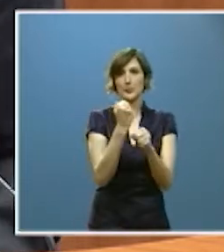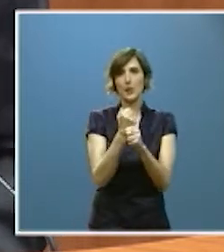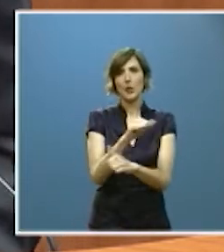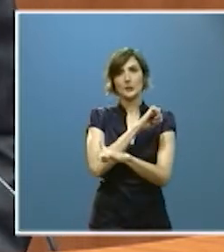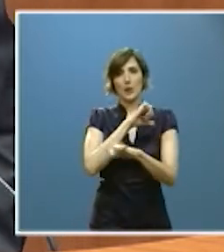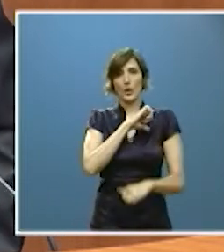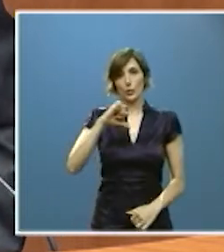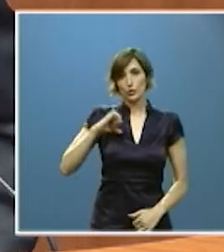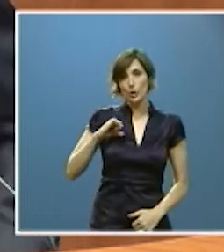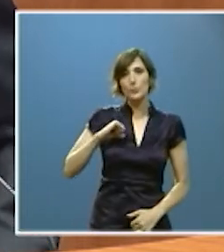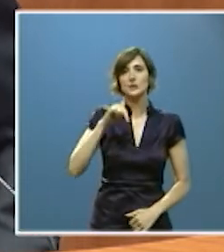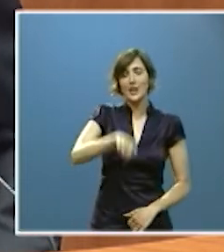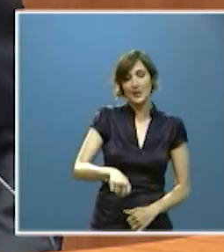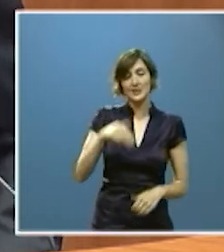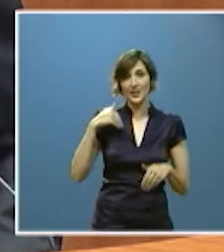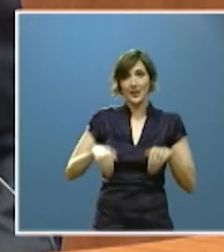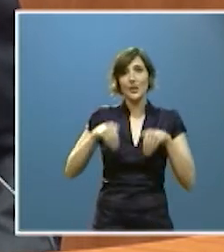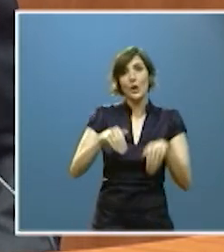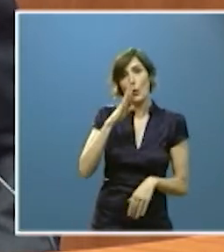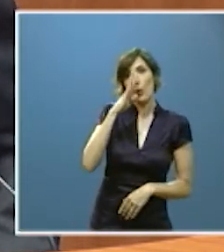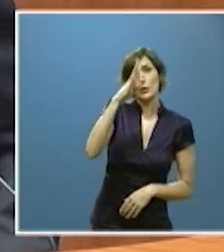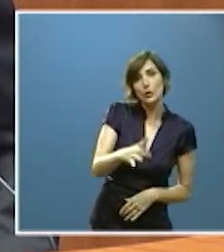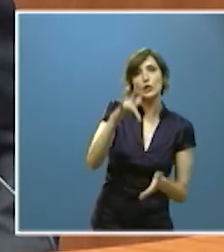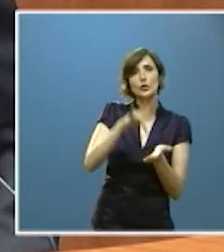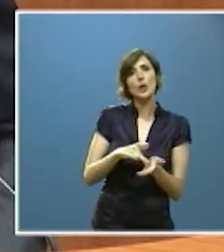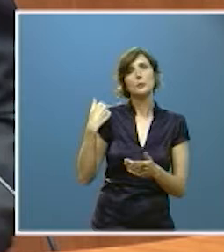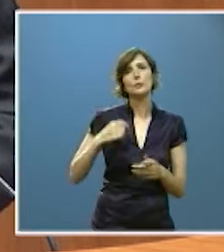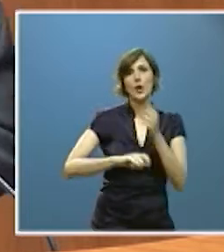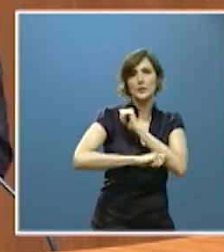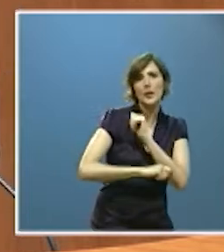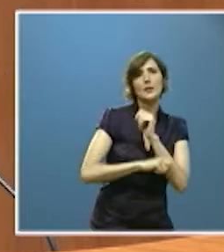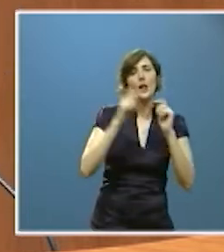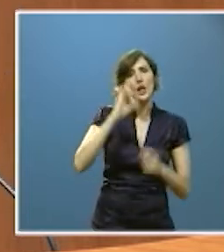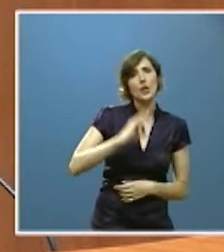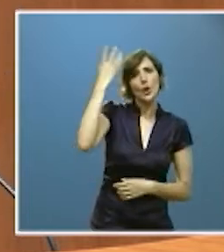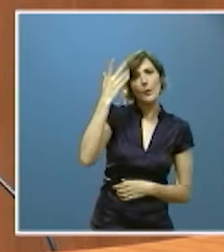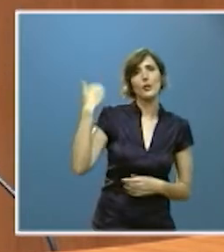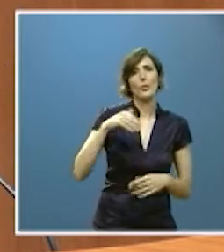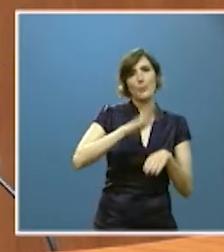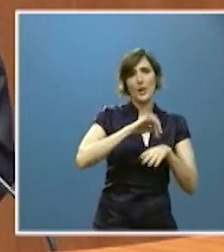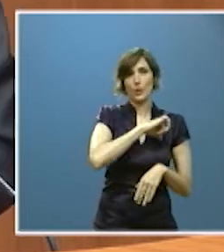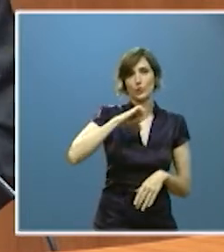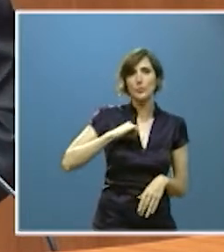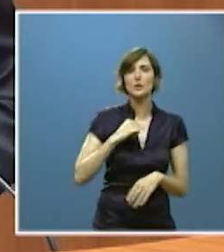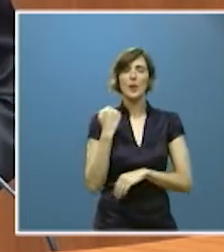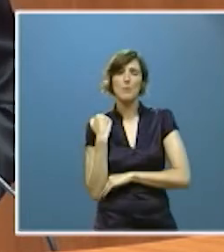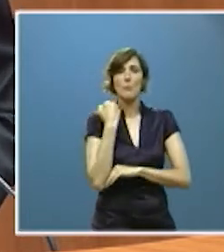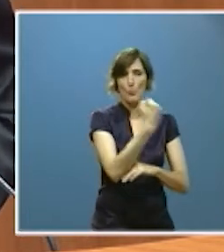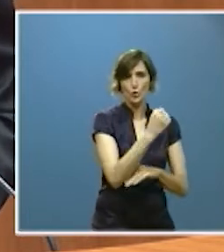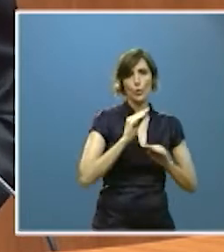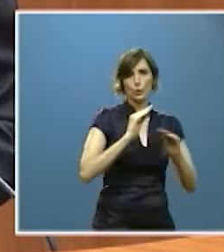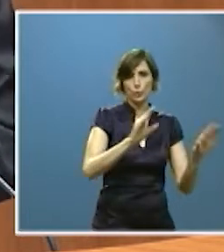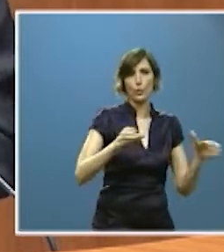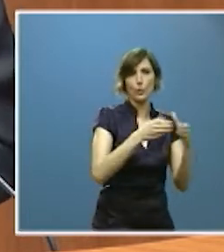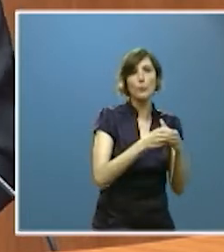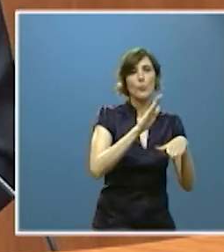en esta legislatura aprobamos la Estrategia de Emprendimiento e Innovación y Autónomos que incluye los apoyos que reciben desde el inicio de